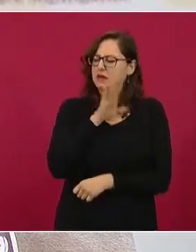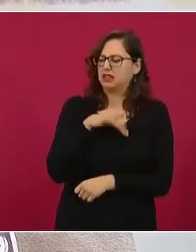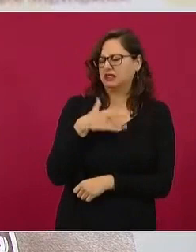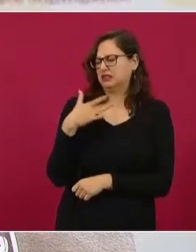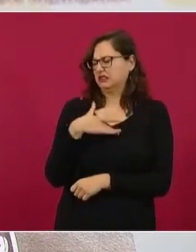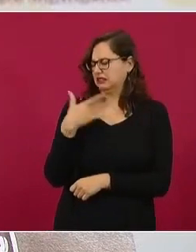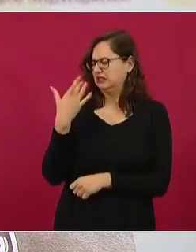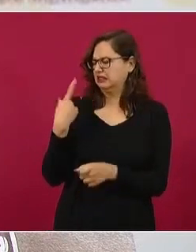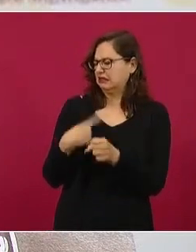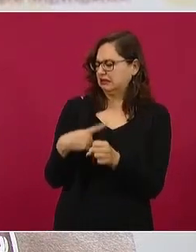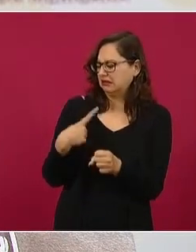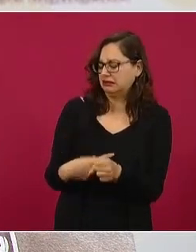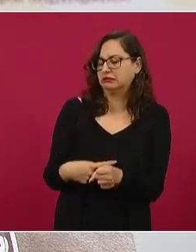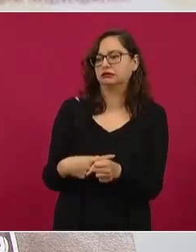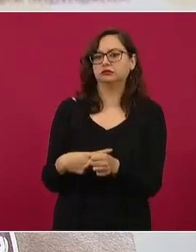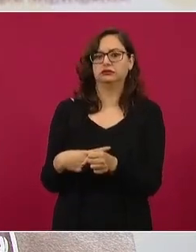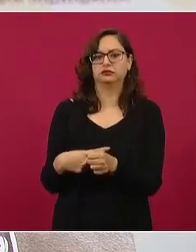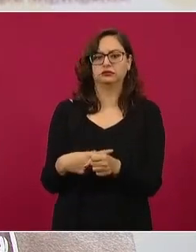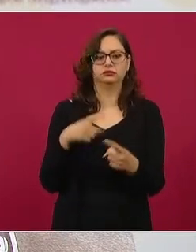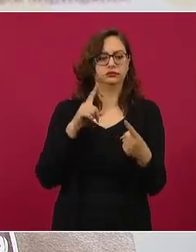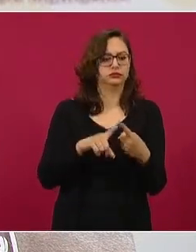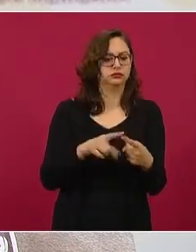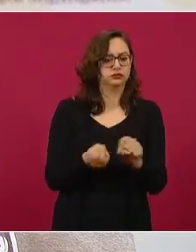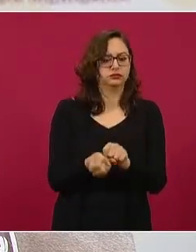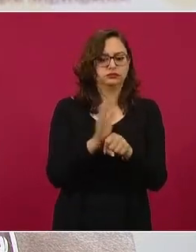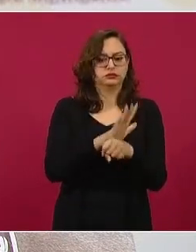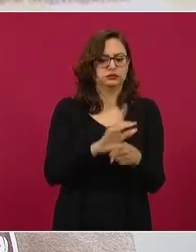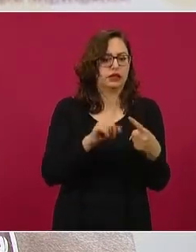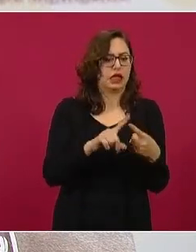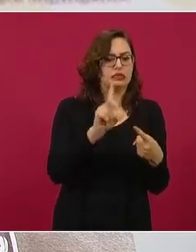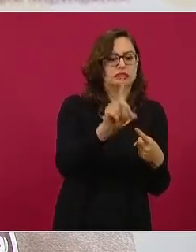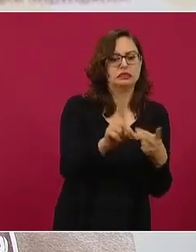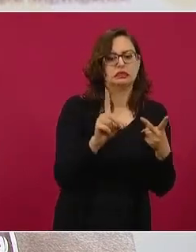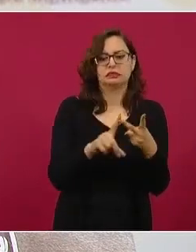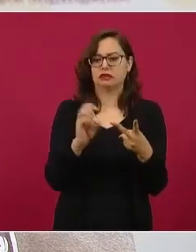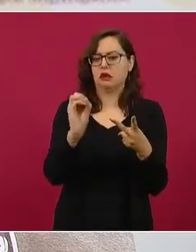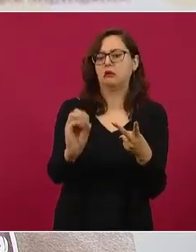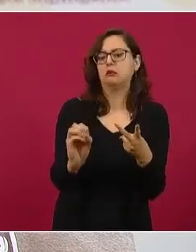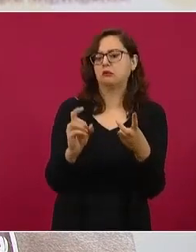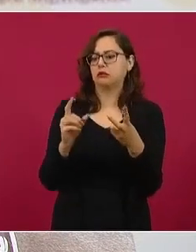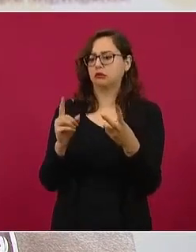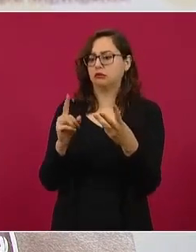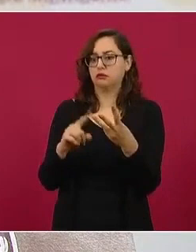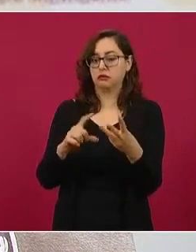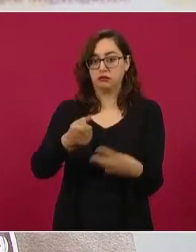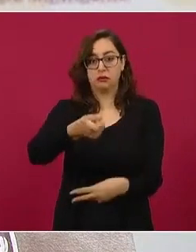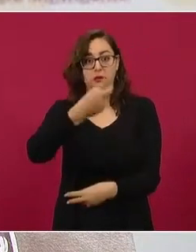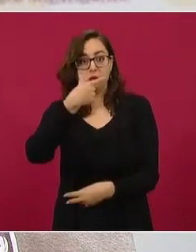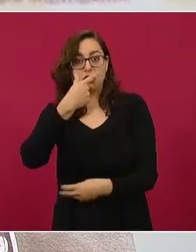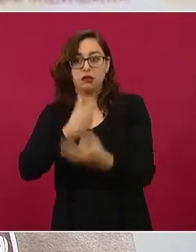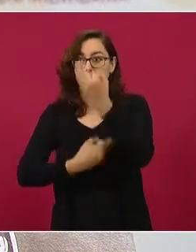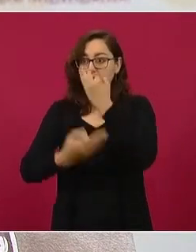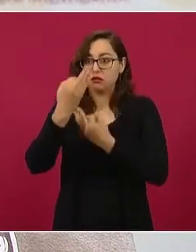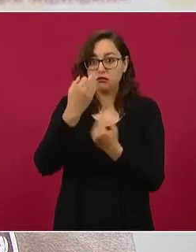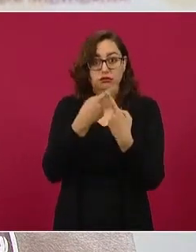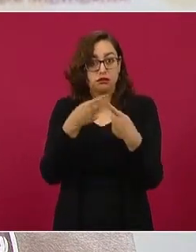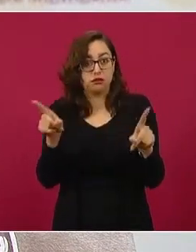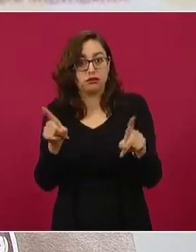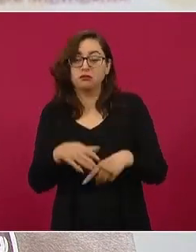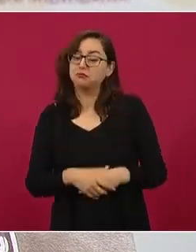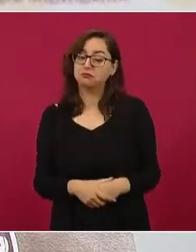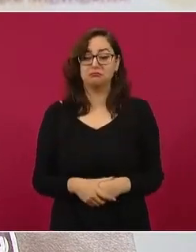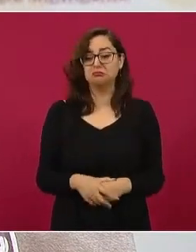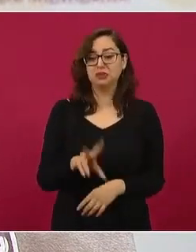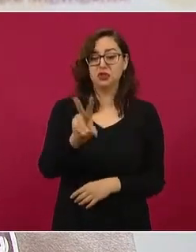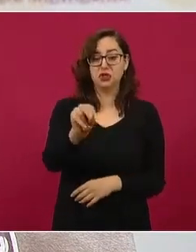médico de su condición de salud no depende de que se encuentre qué variante es. La velocidad a que